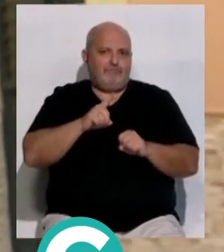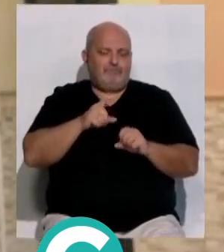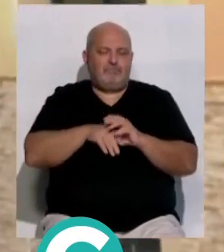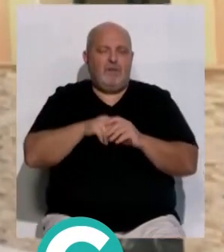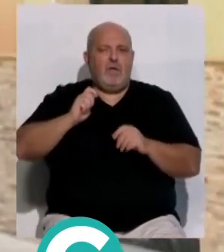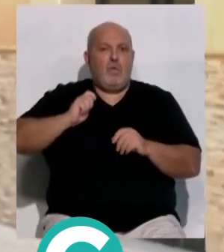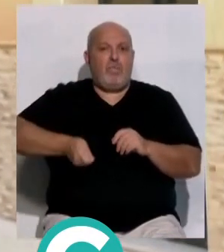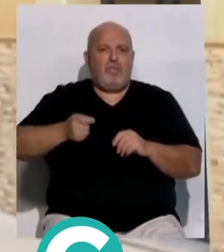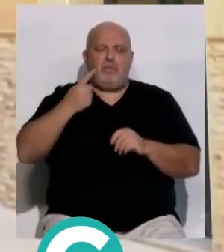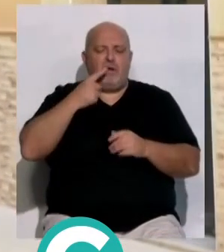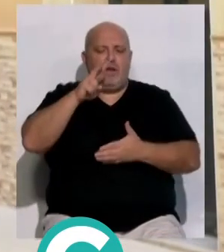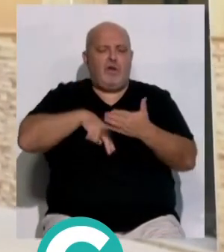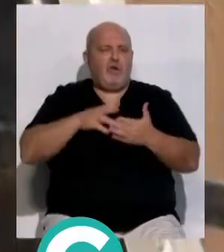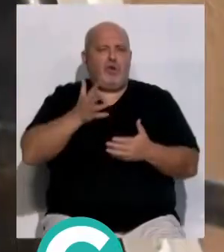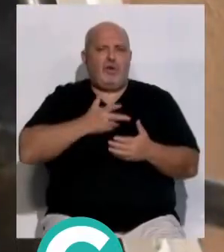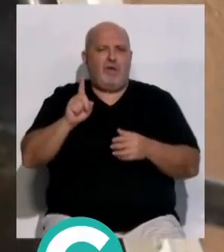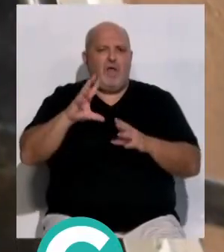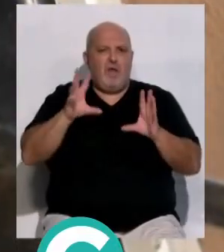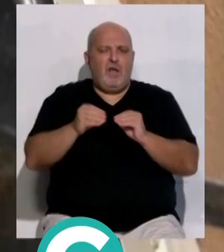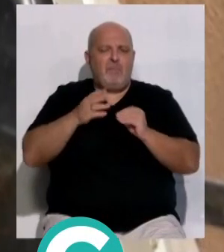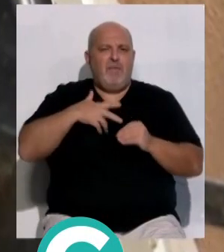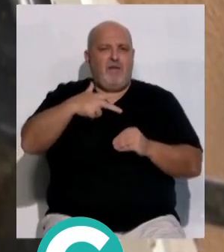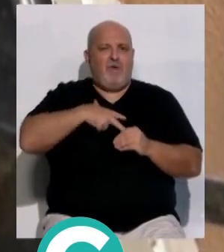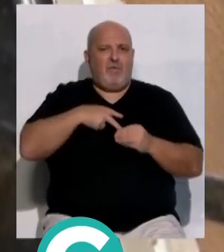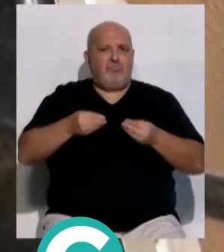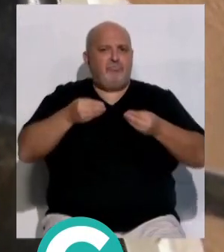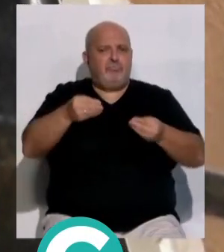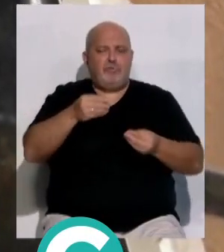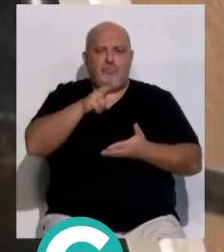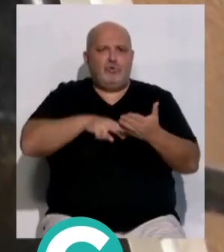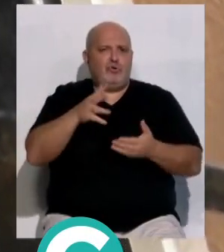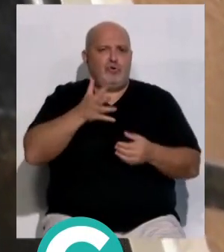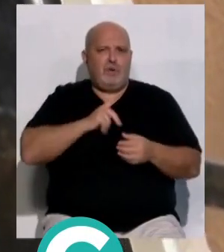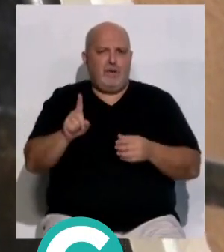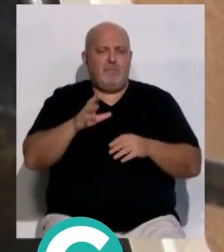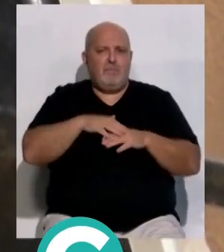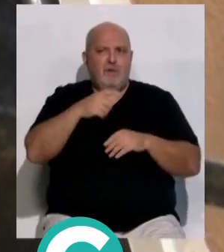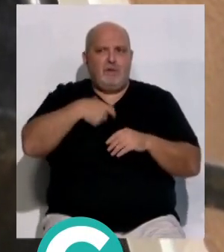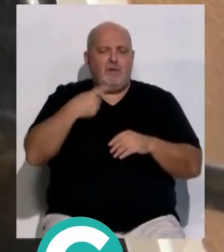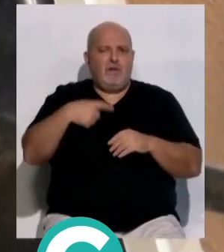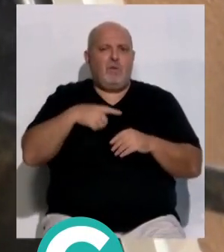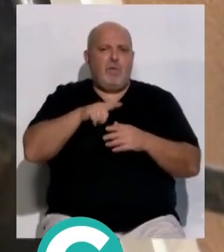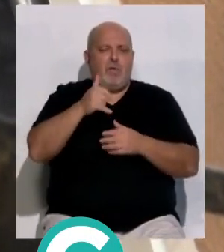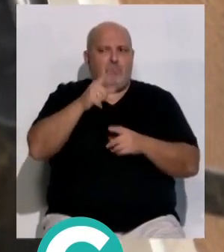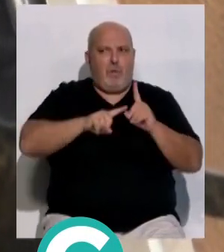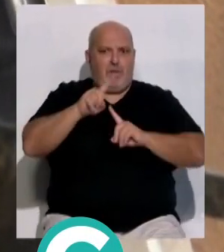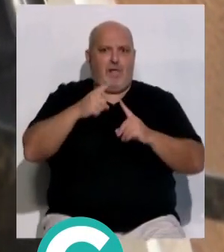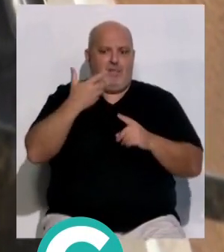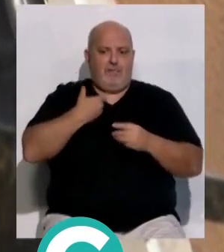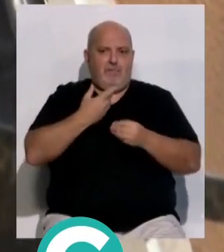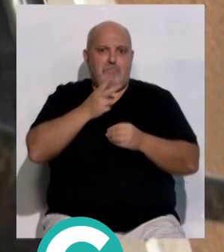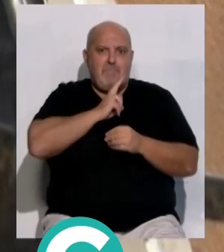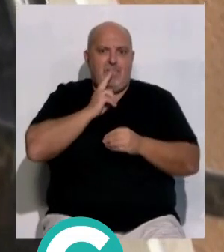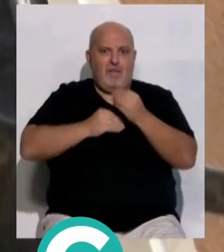La jueza se niega a leer una resolución que ha hecho mi abogado. Se niega a leerla, porque yo tengo vulnerabilidad. Soy